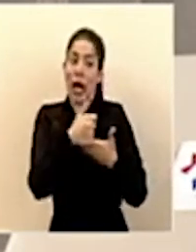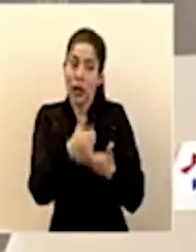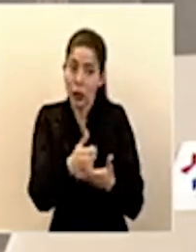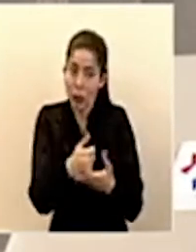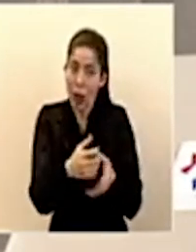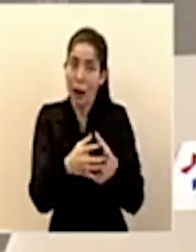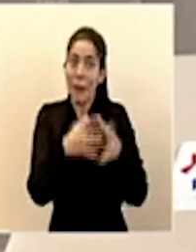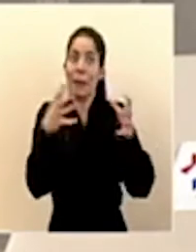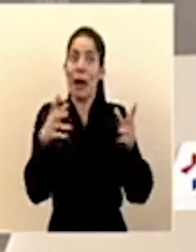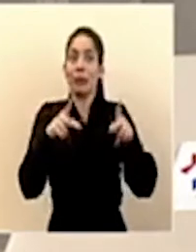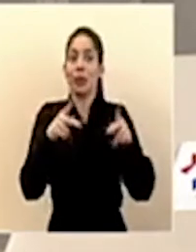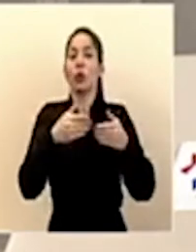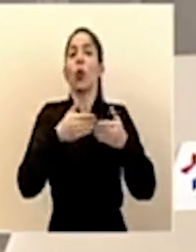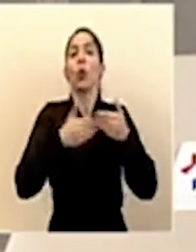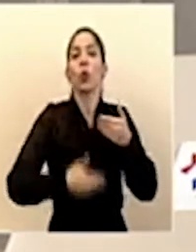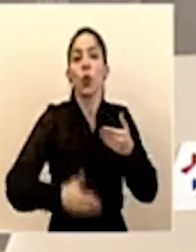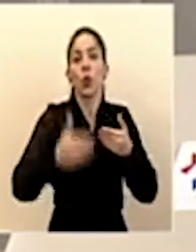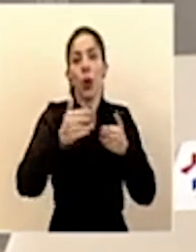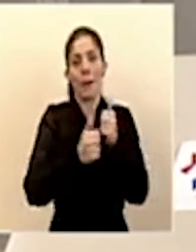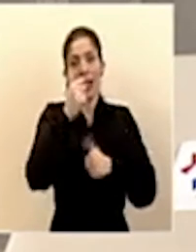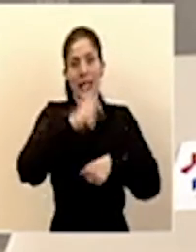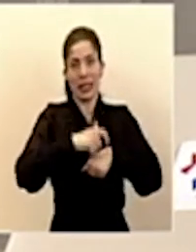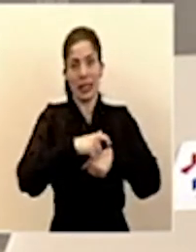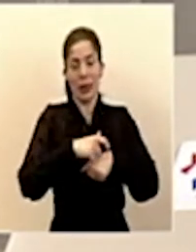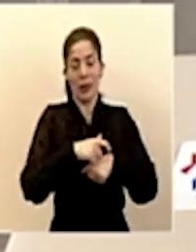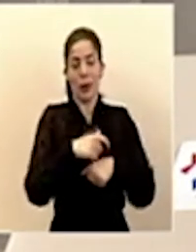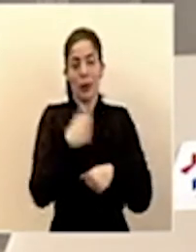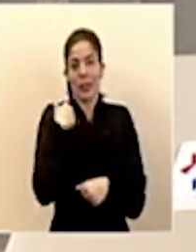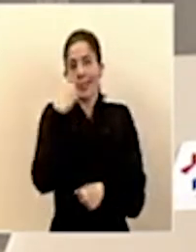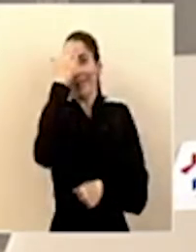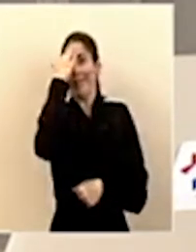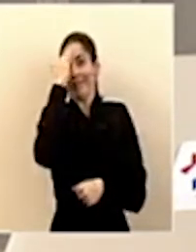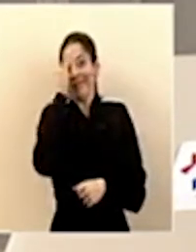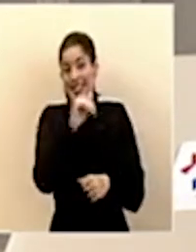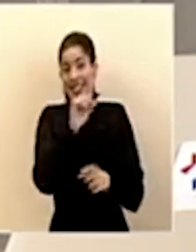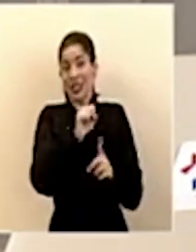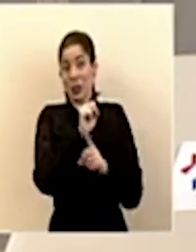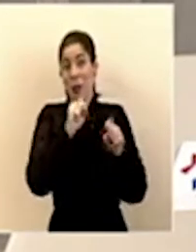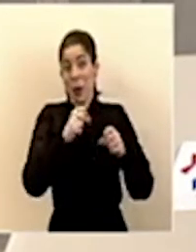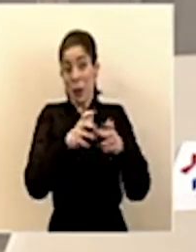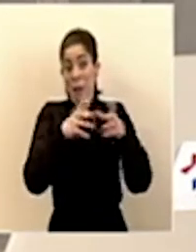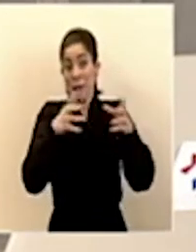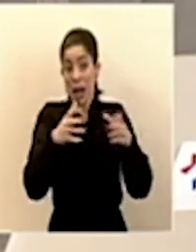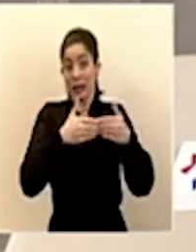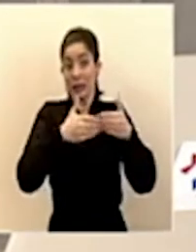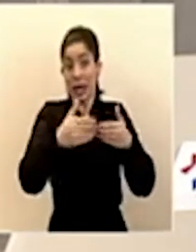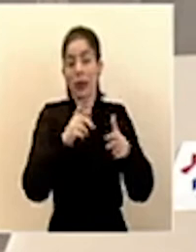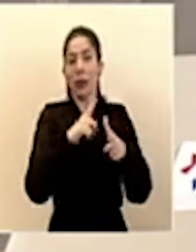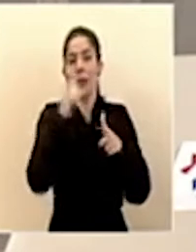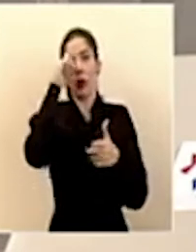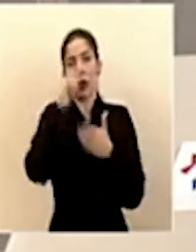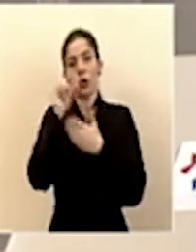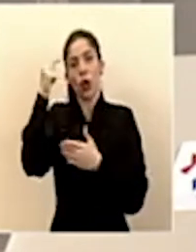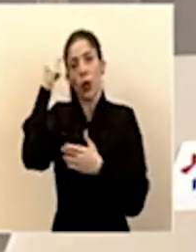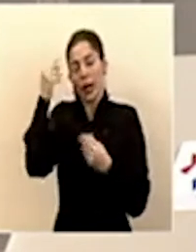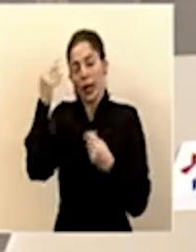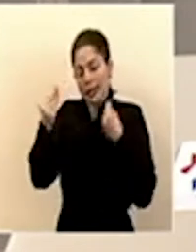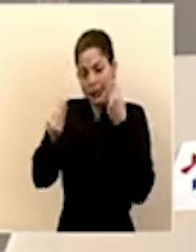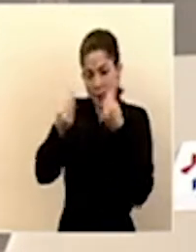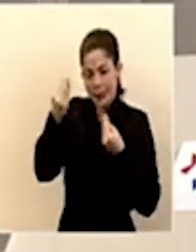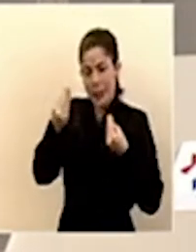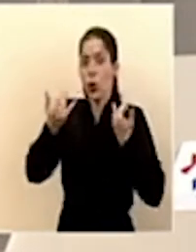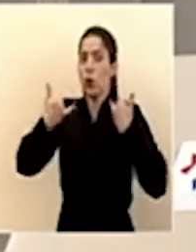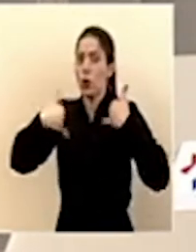más periodos. Es en ese contexto que el gobierno de la República valoró y aún